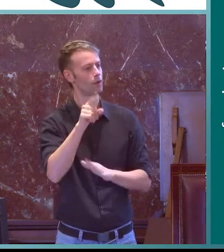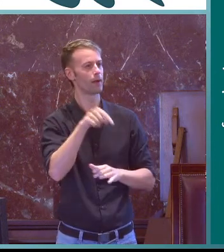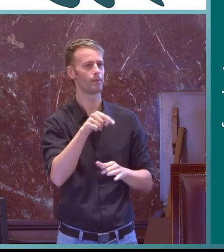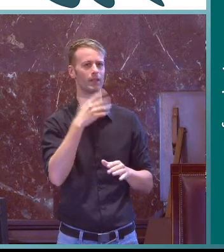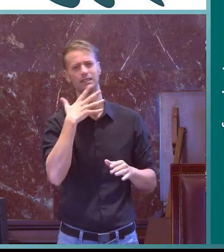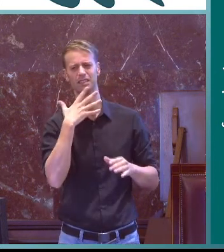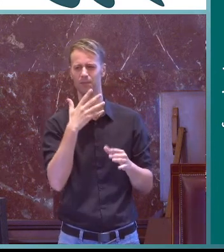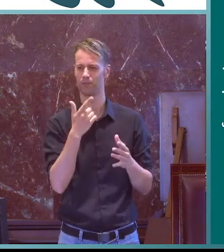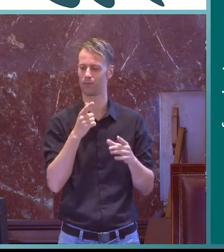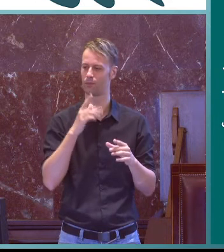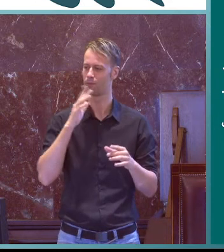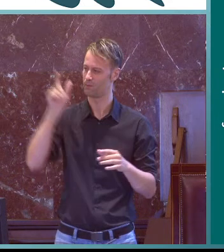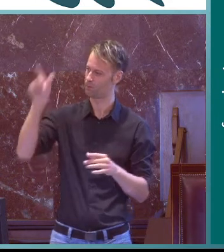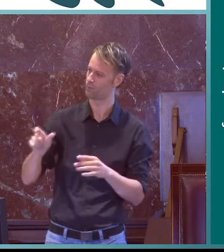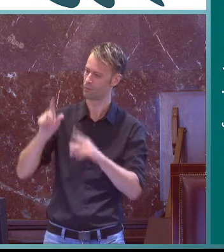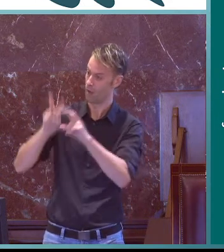Las investigaciones de desarrollo